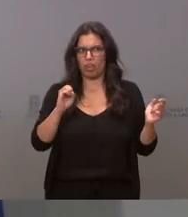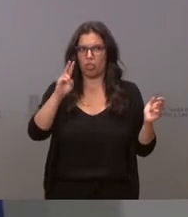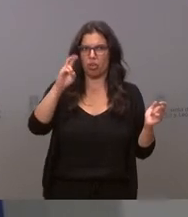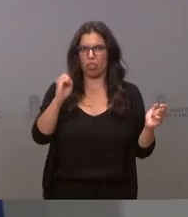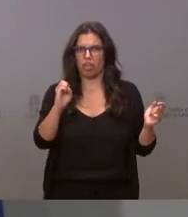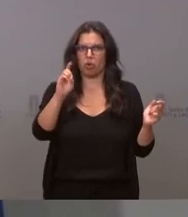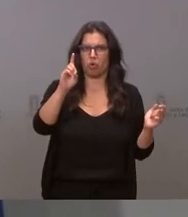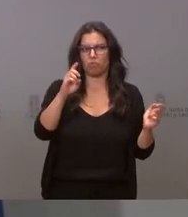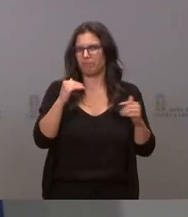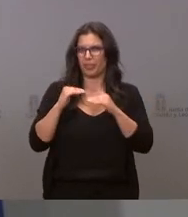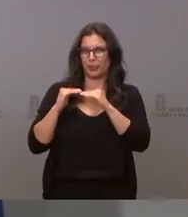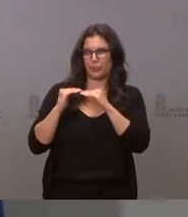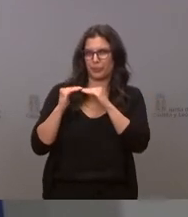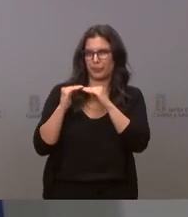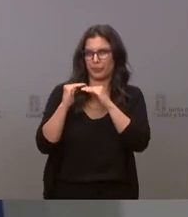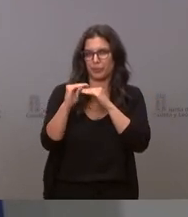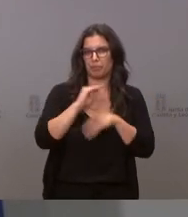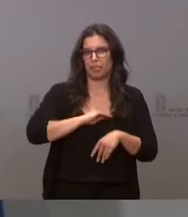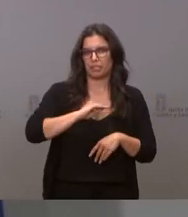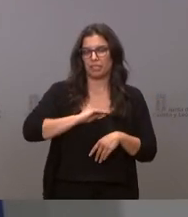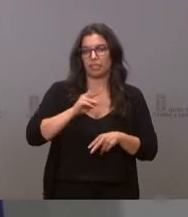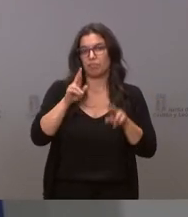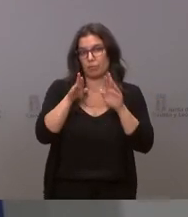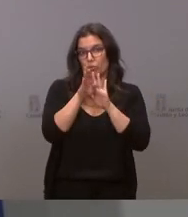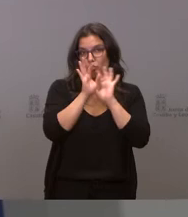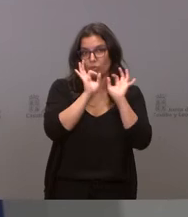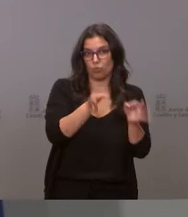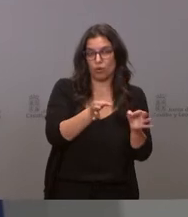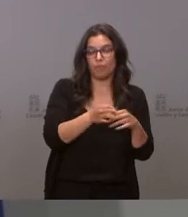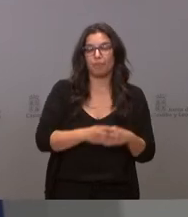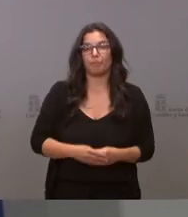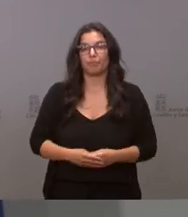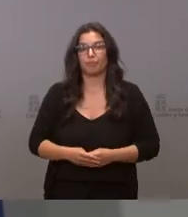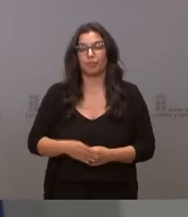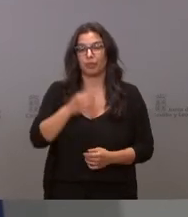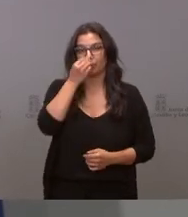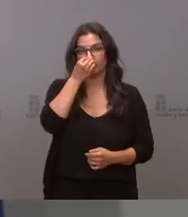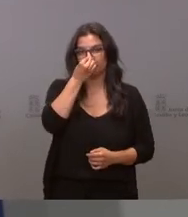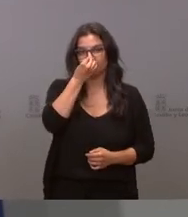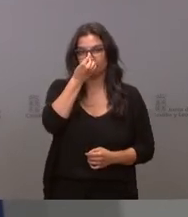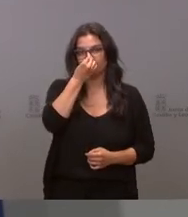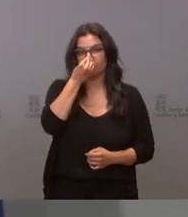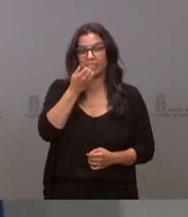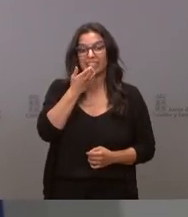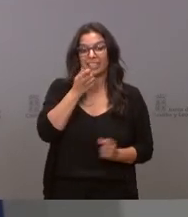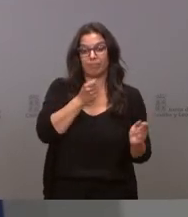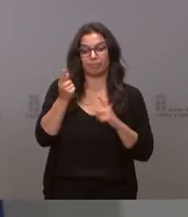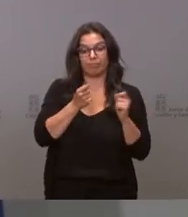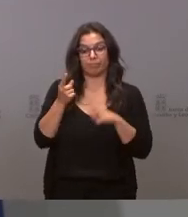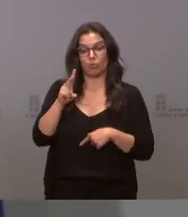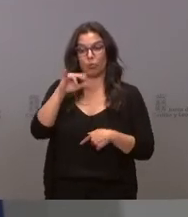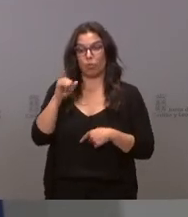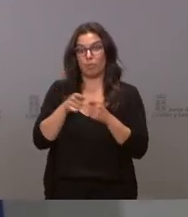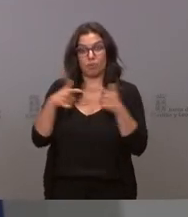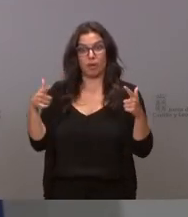y esperamos que continúe así mientras no se produzca un repunte de los ingresos que no se está produciendo